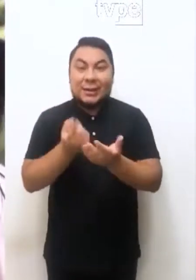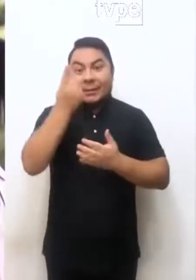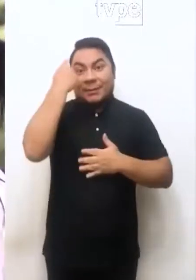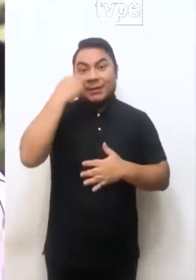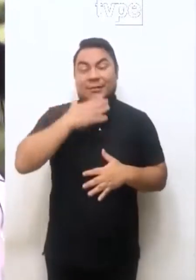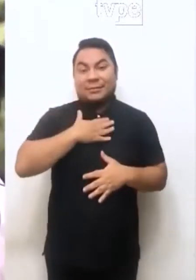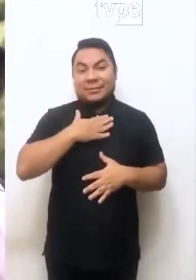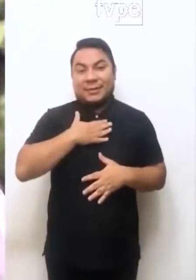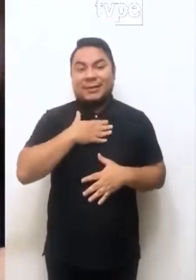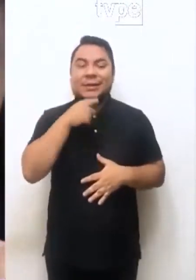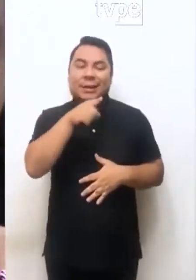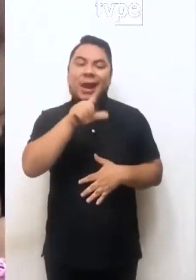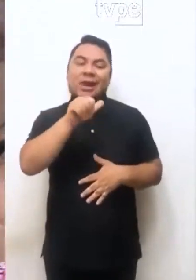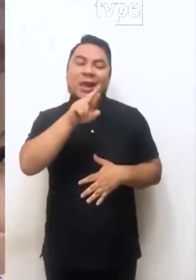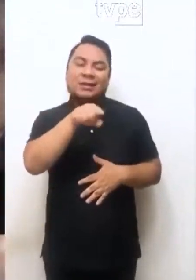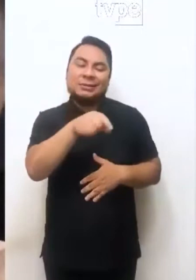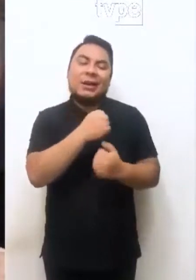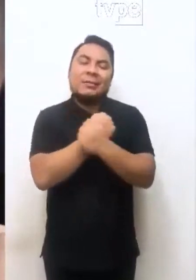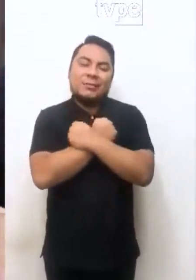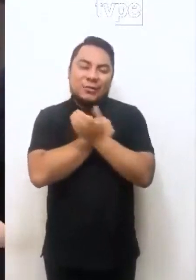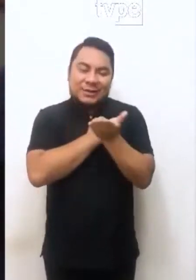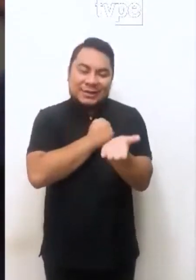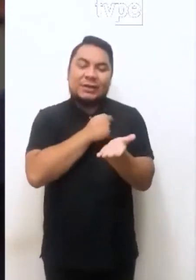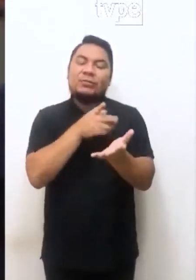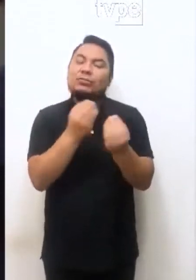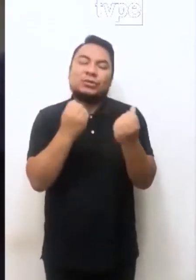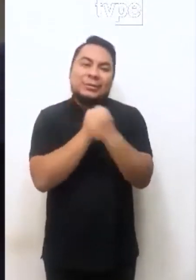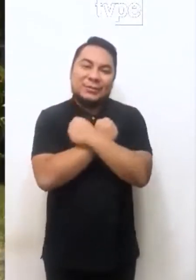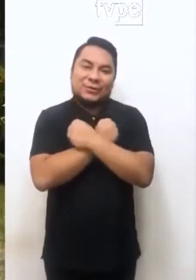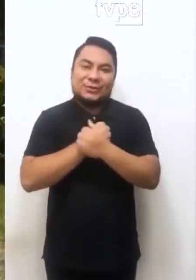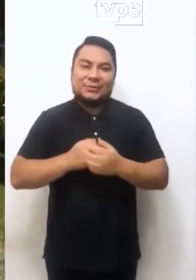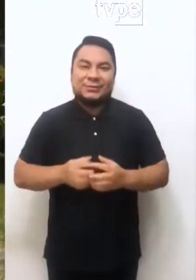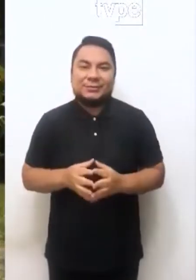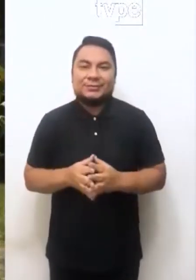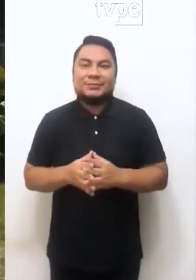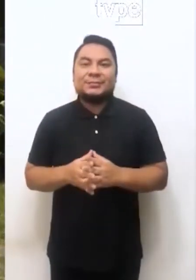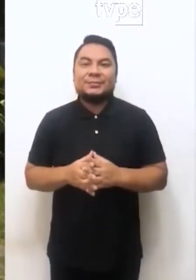Para mí, Lara es eso, es amor, mucho amor.